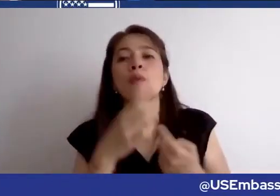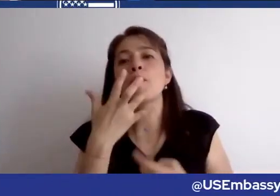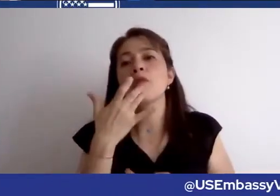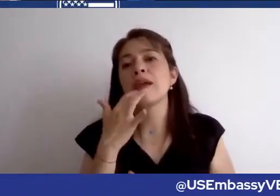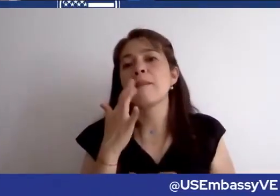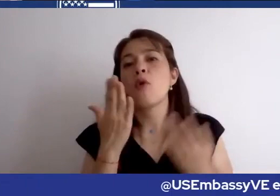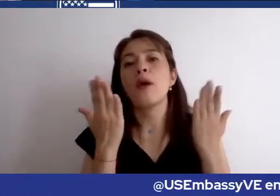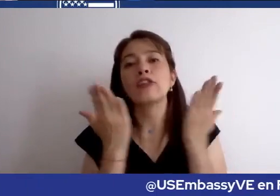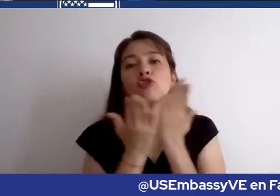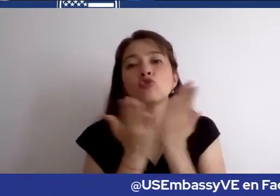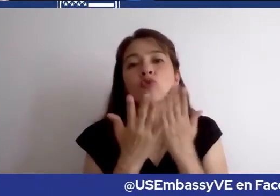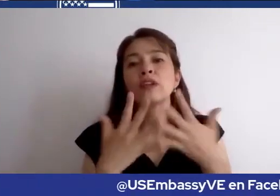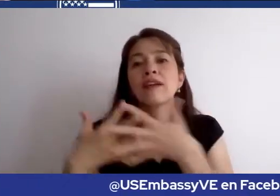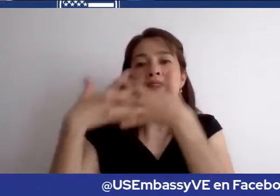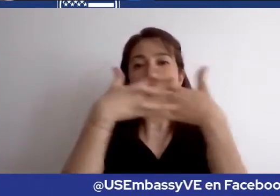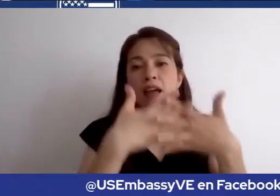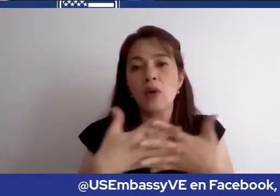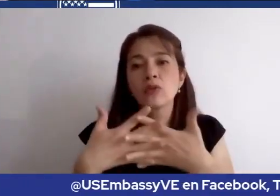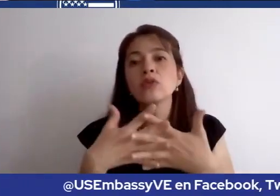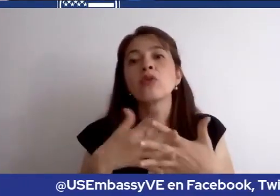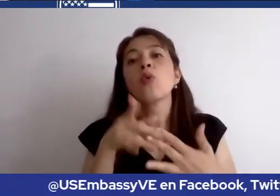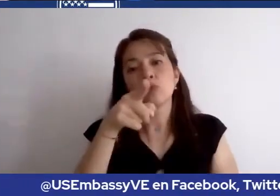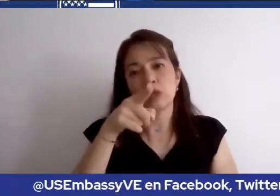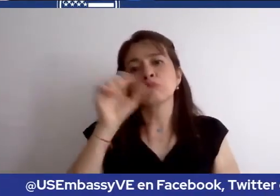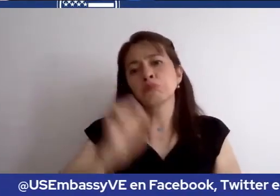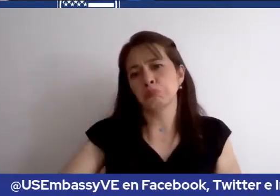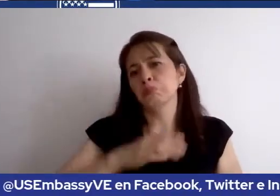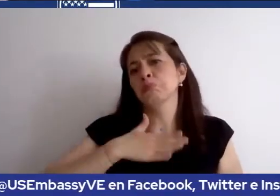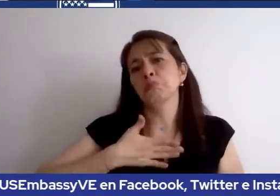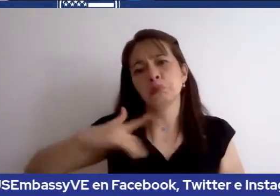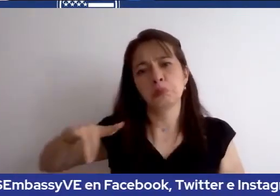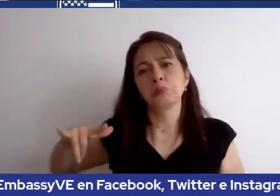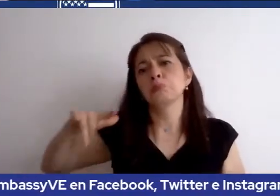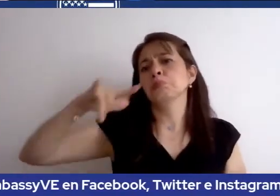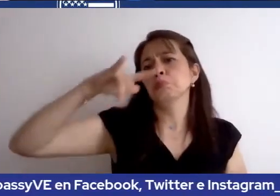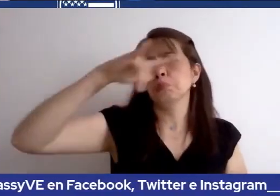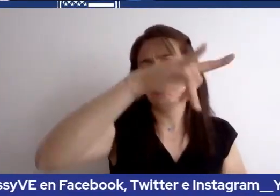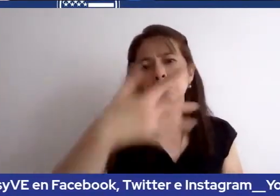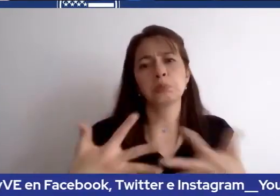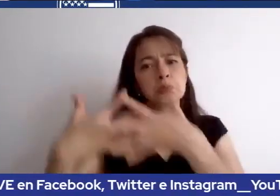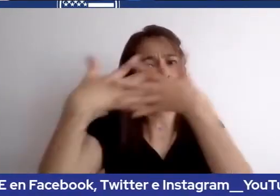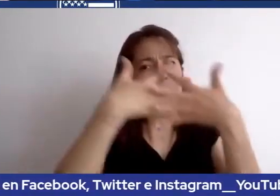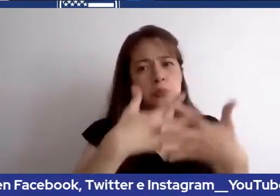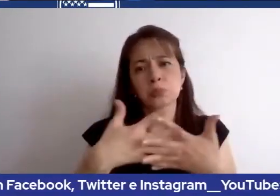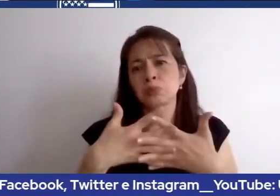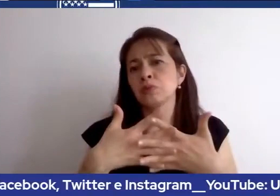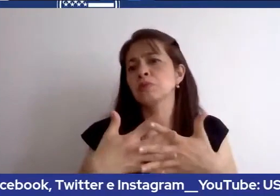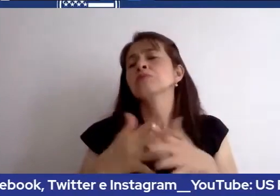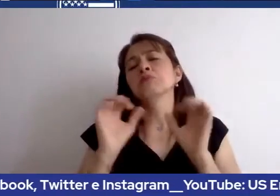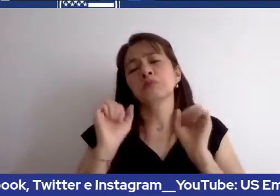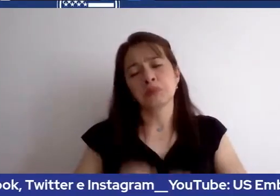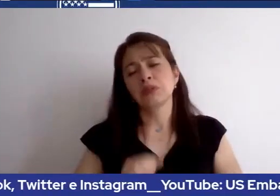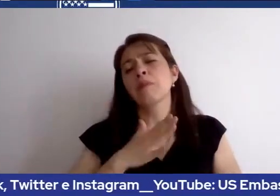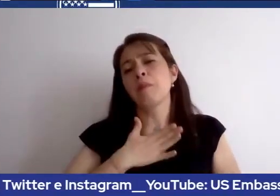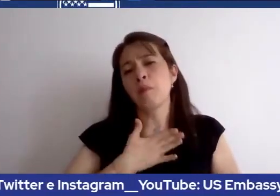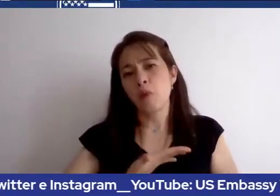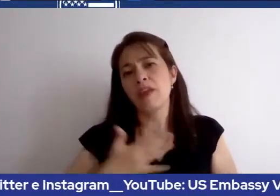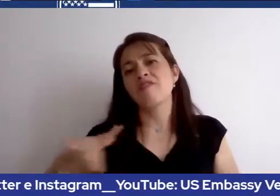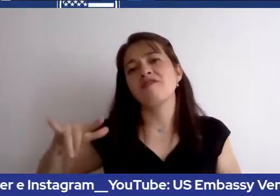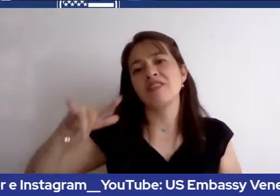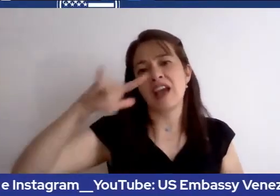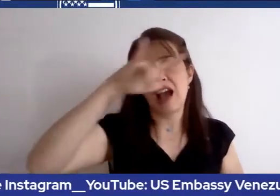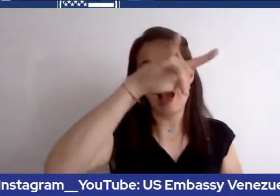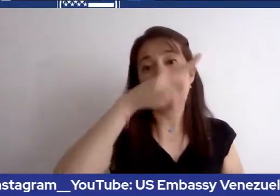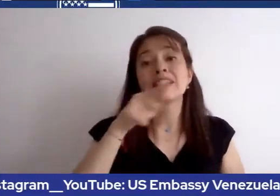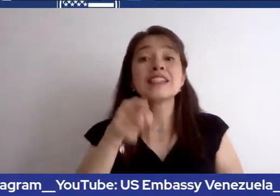en Estados Unidos, usted puede viajar a Estados Unidos como dependiente de él. En estos